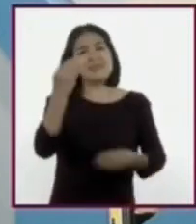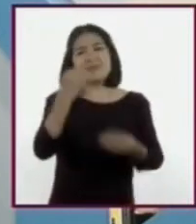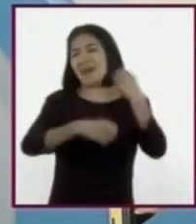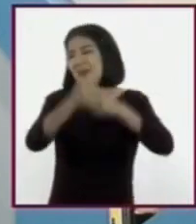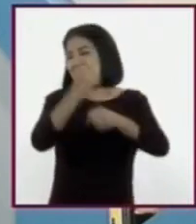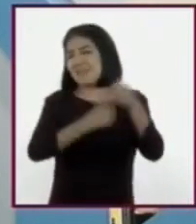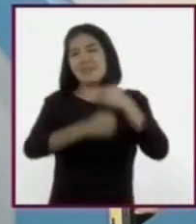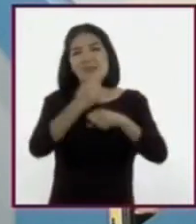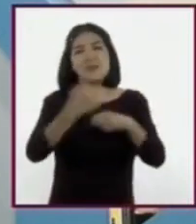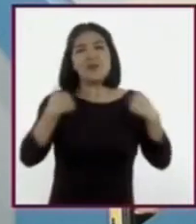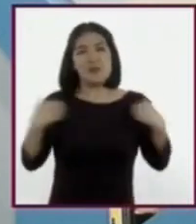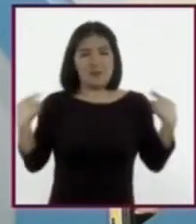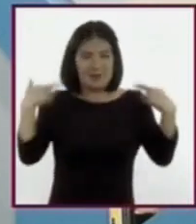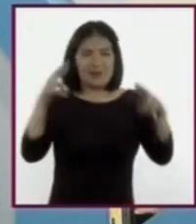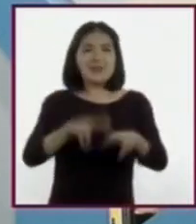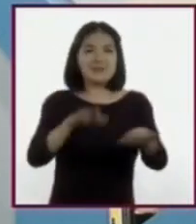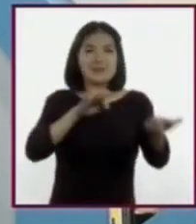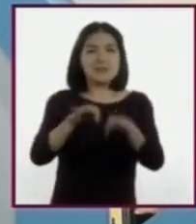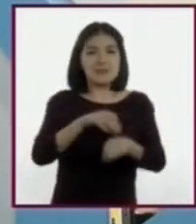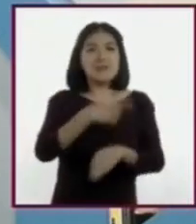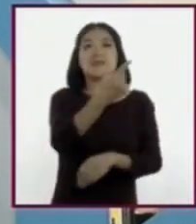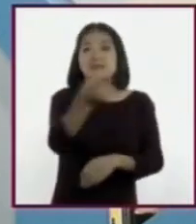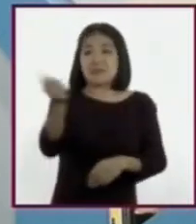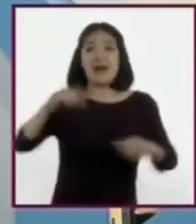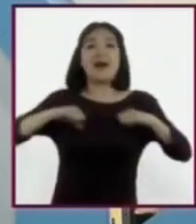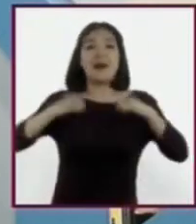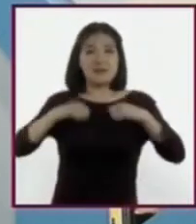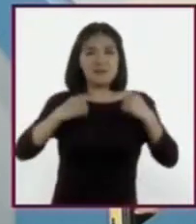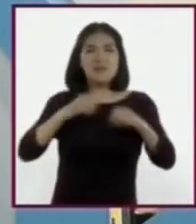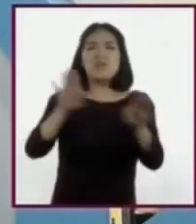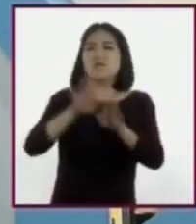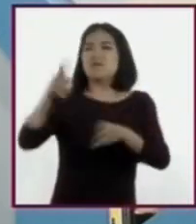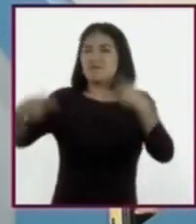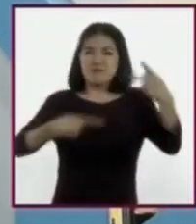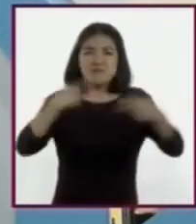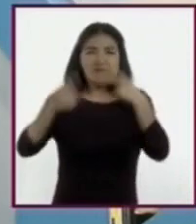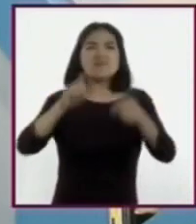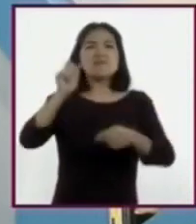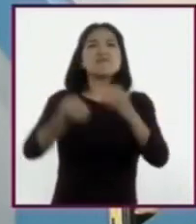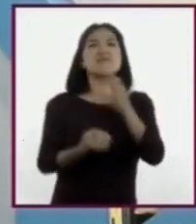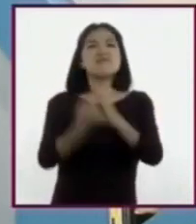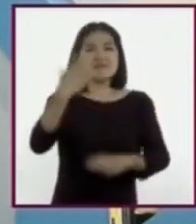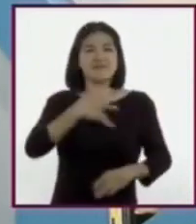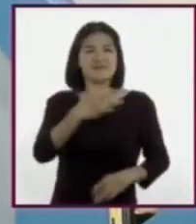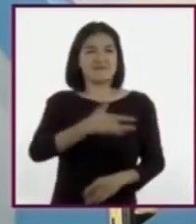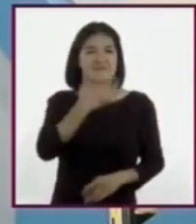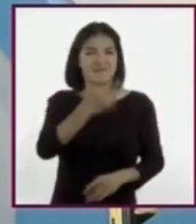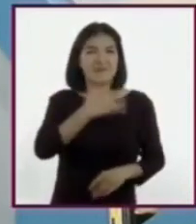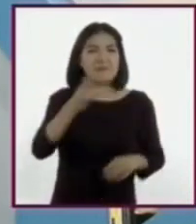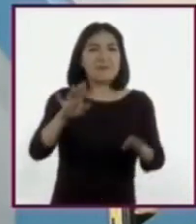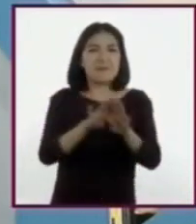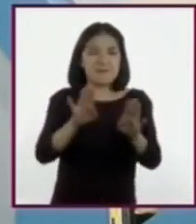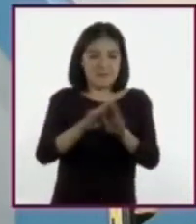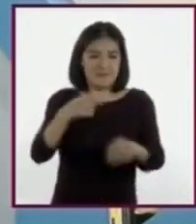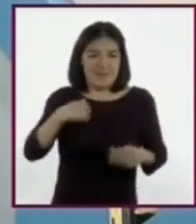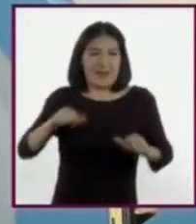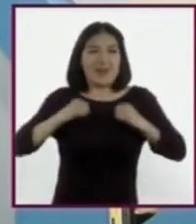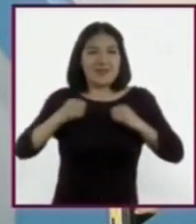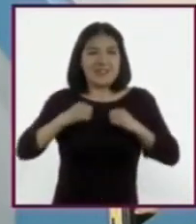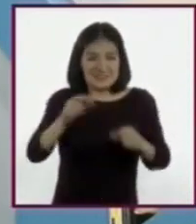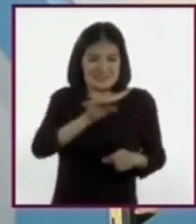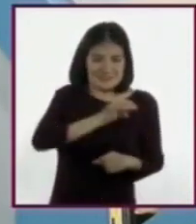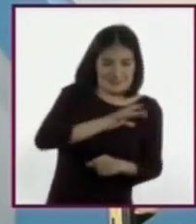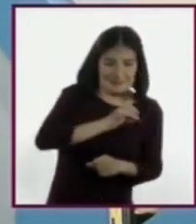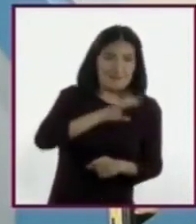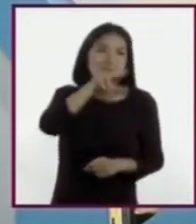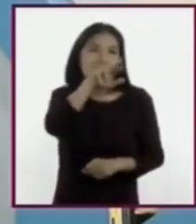las y los estudiantes me han expresado un sinfín de dudas acerca de la etapa que están viviendo y de lo que les provoca miedo e